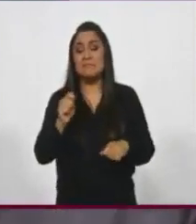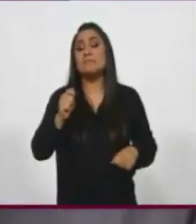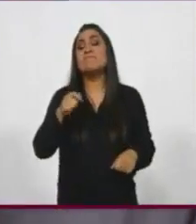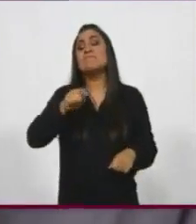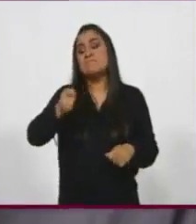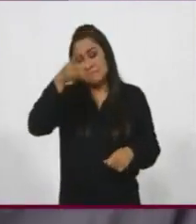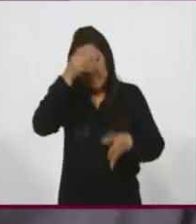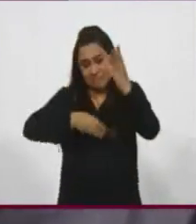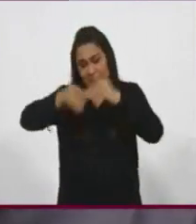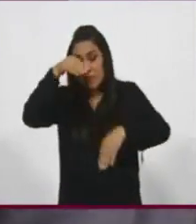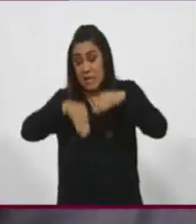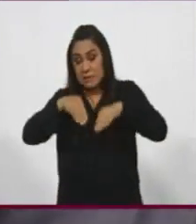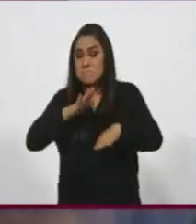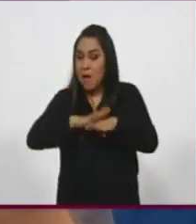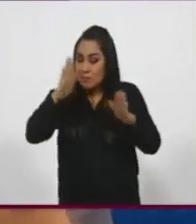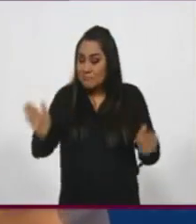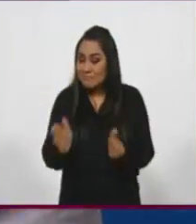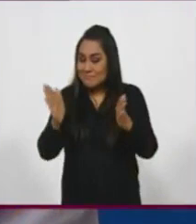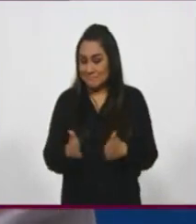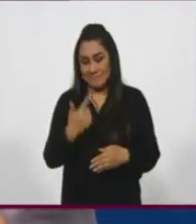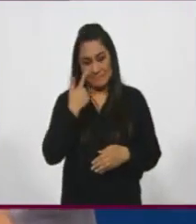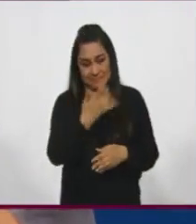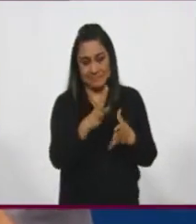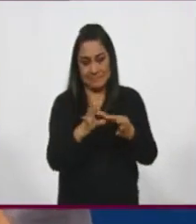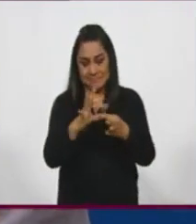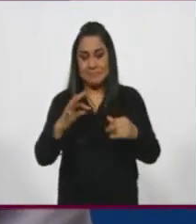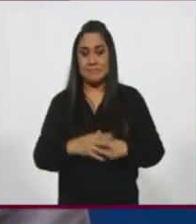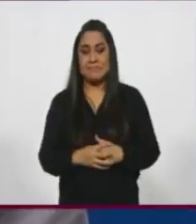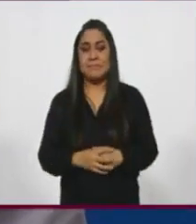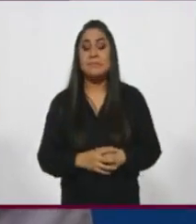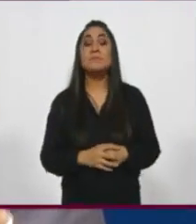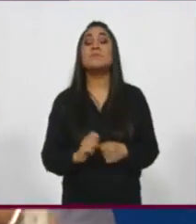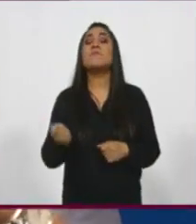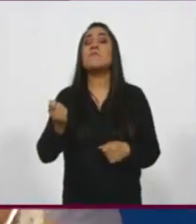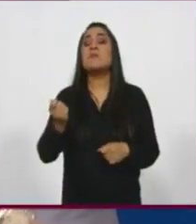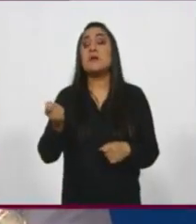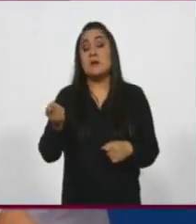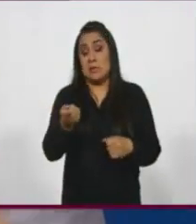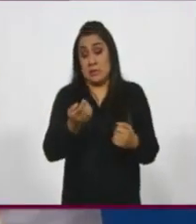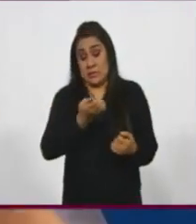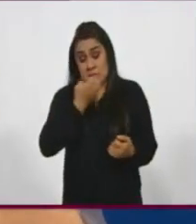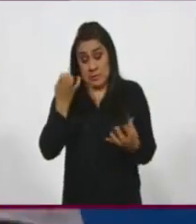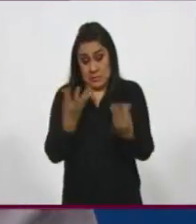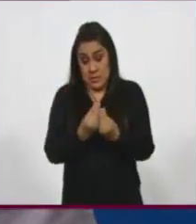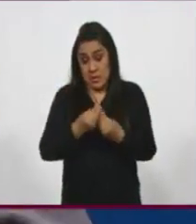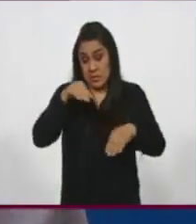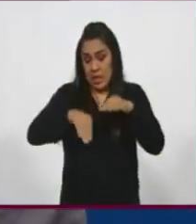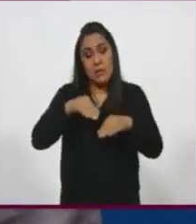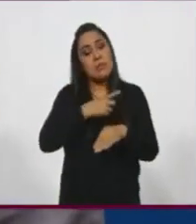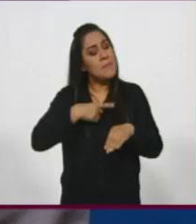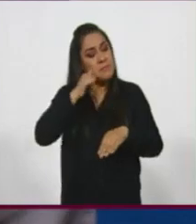académica se revitalice. Aquí sus palabras. La danza académica necesita renovarse cada tanto tiempo.